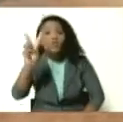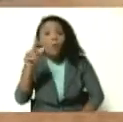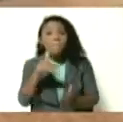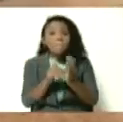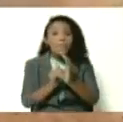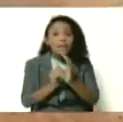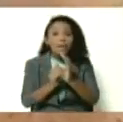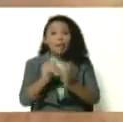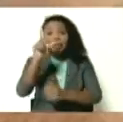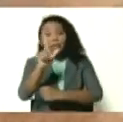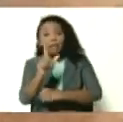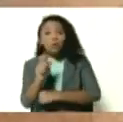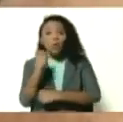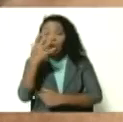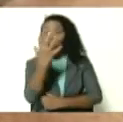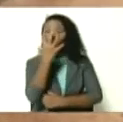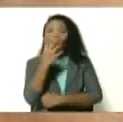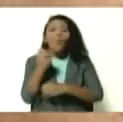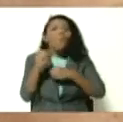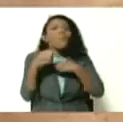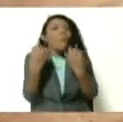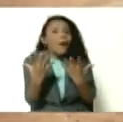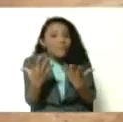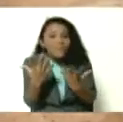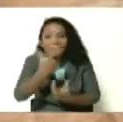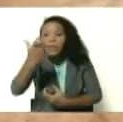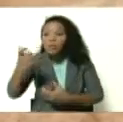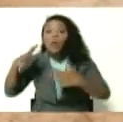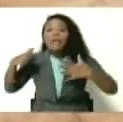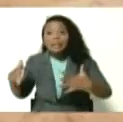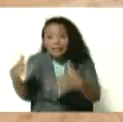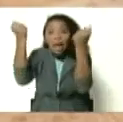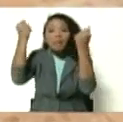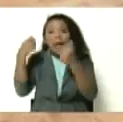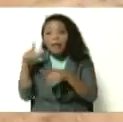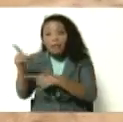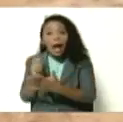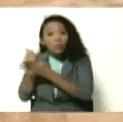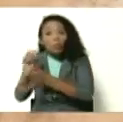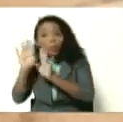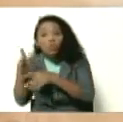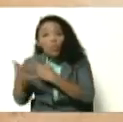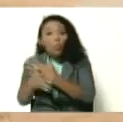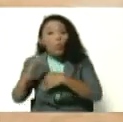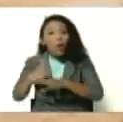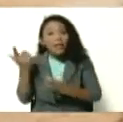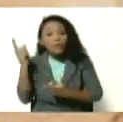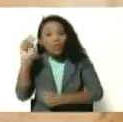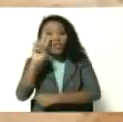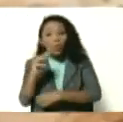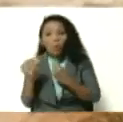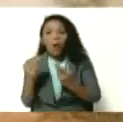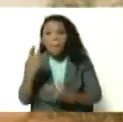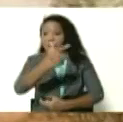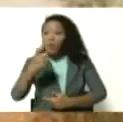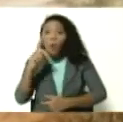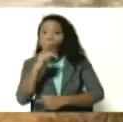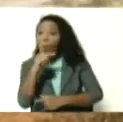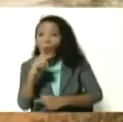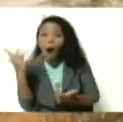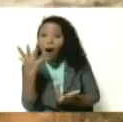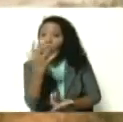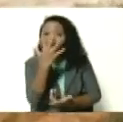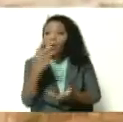de oxígeno, ¿cuántas vidas se van a salvar? Ese es el mensaje que envía Venezuela. Porque lo acabamos de ver, la gente no tiene oxígeno, está